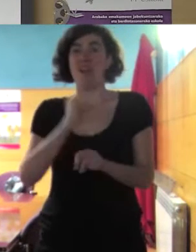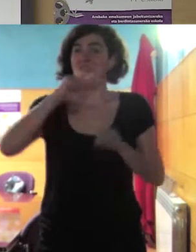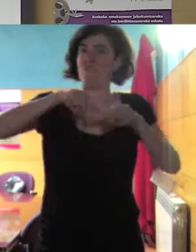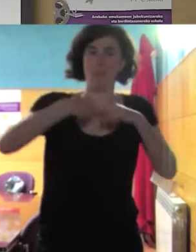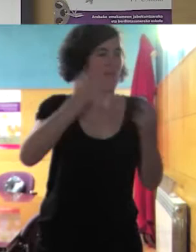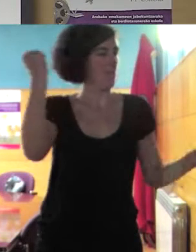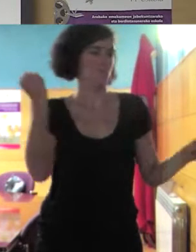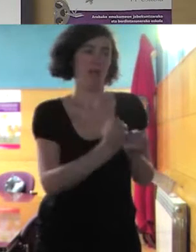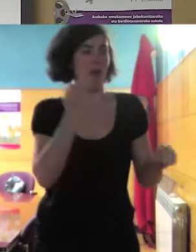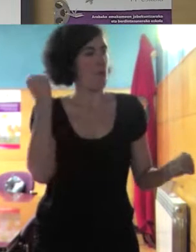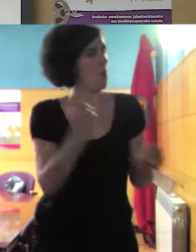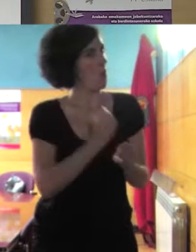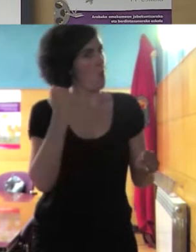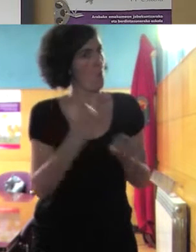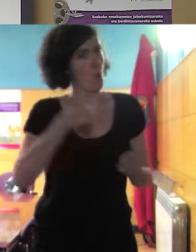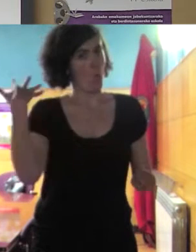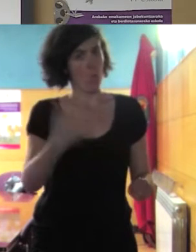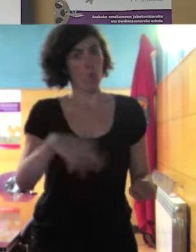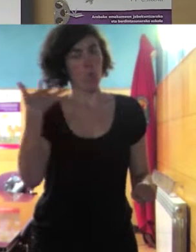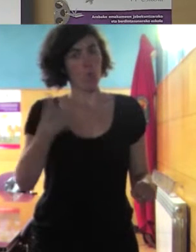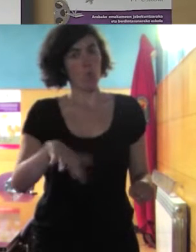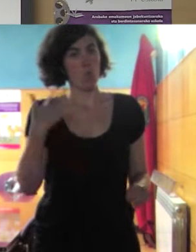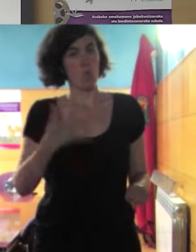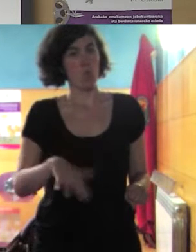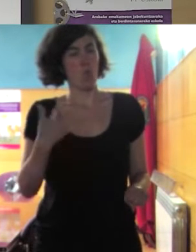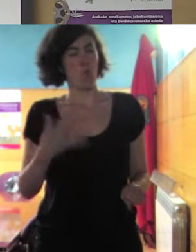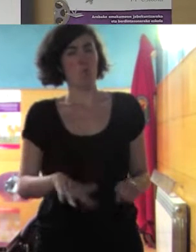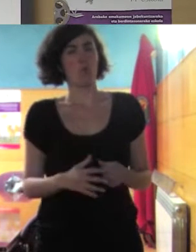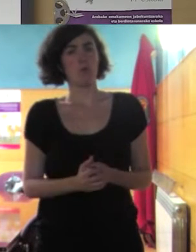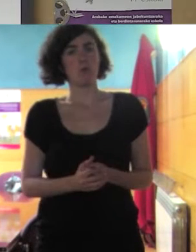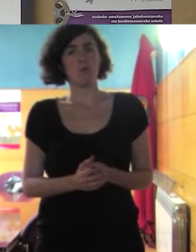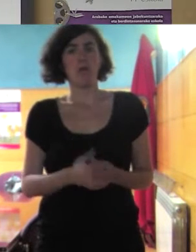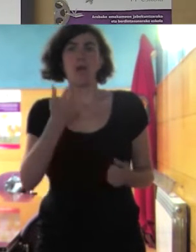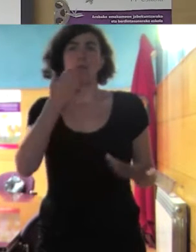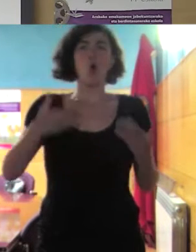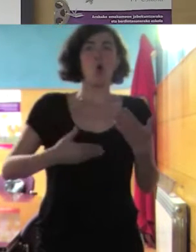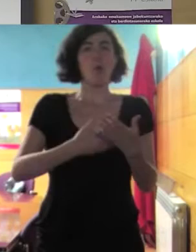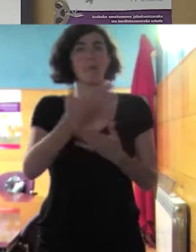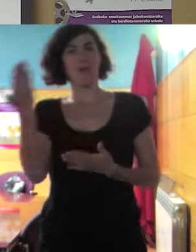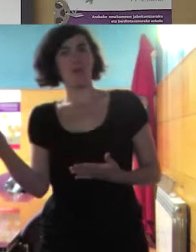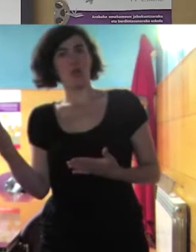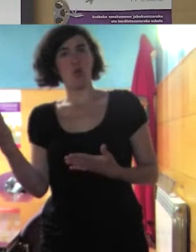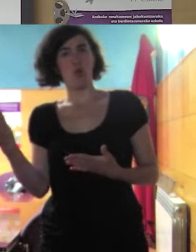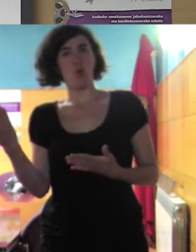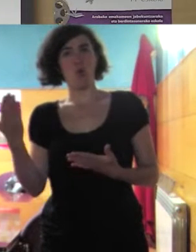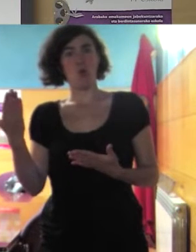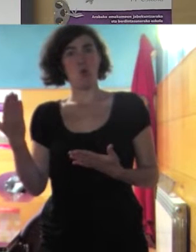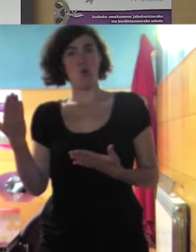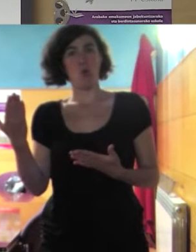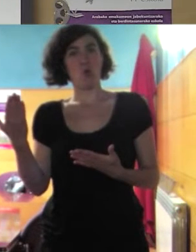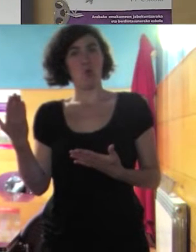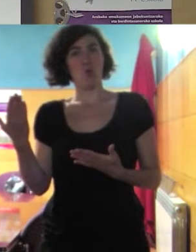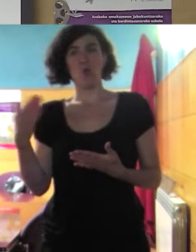un trabajazo un trabajazo que no consiste en ir al periódico a contarle a